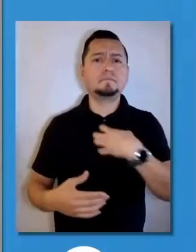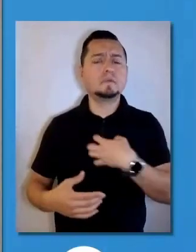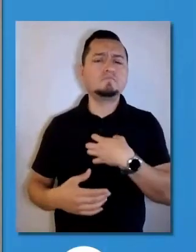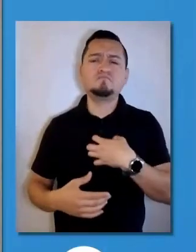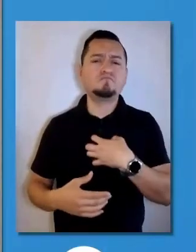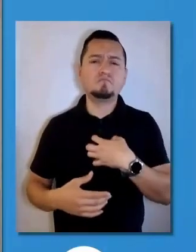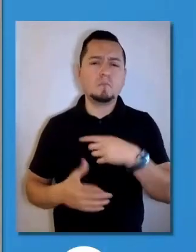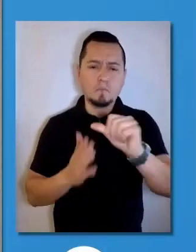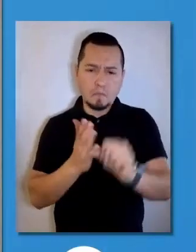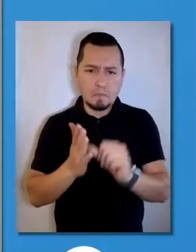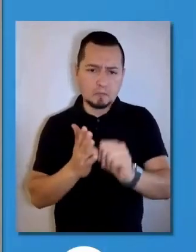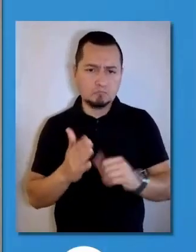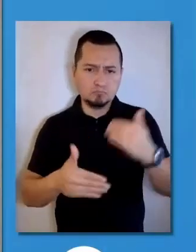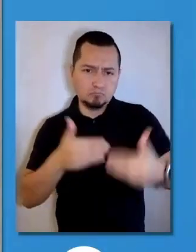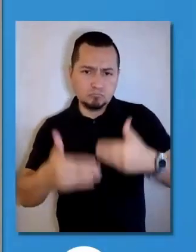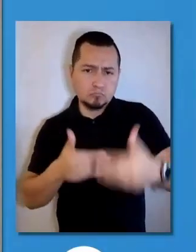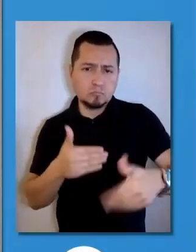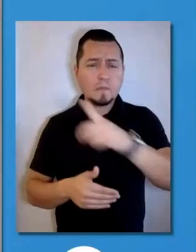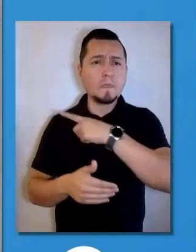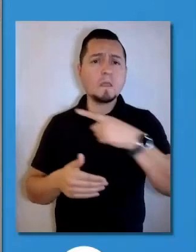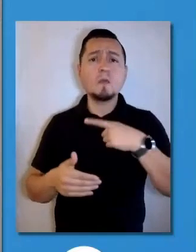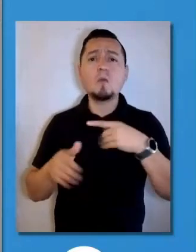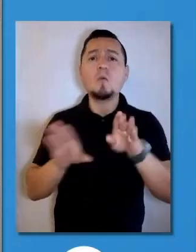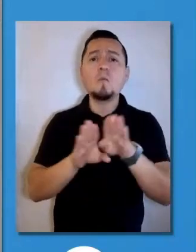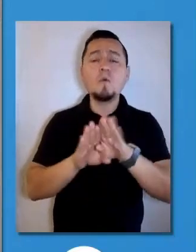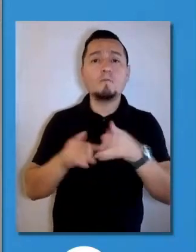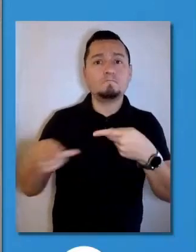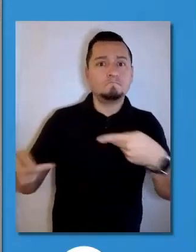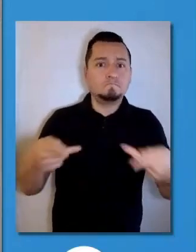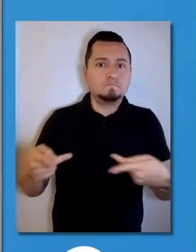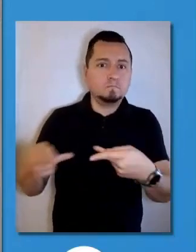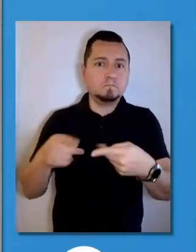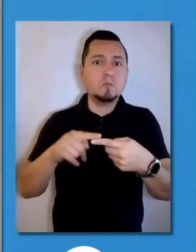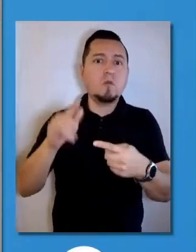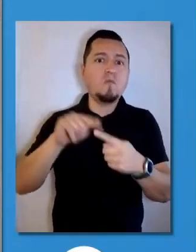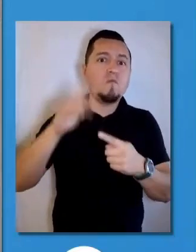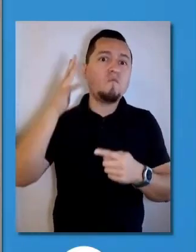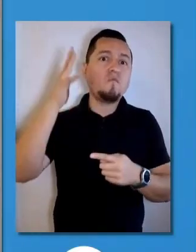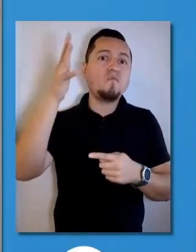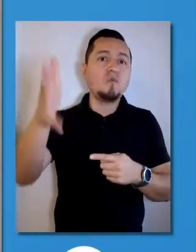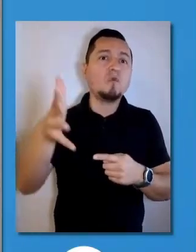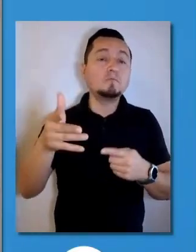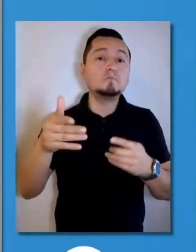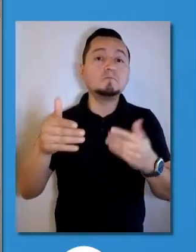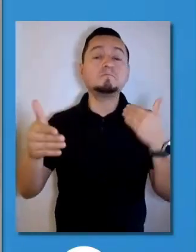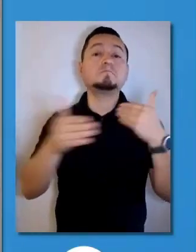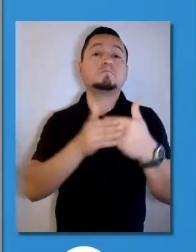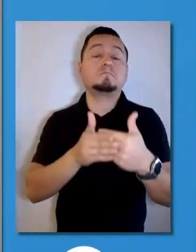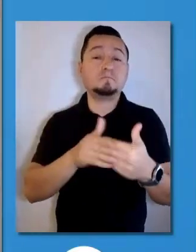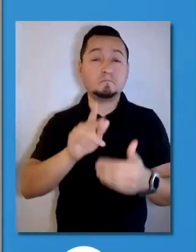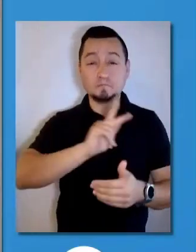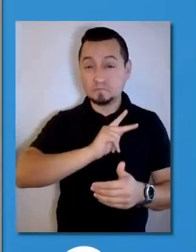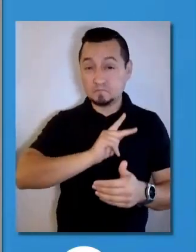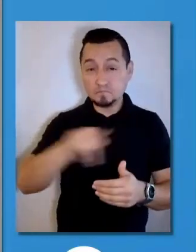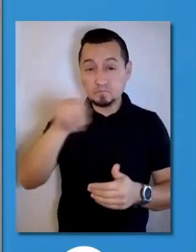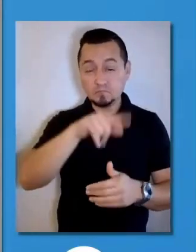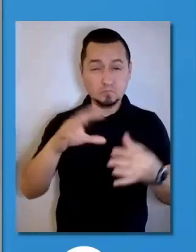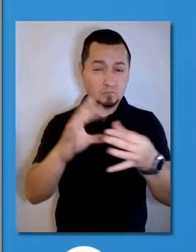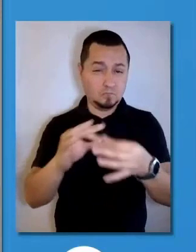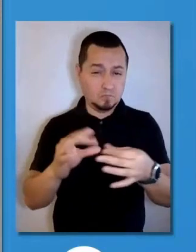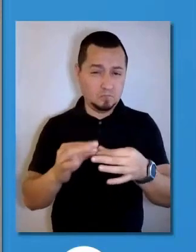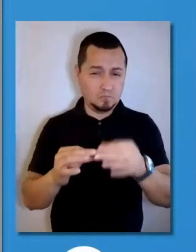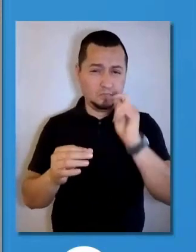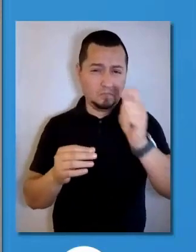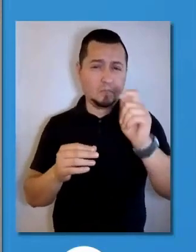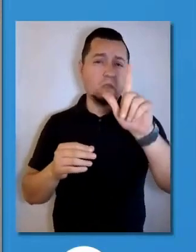esperar en los próximos meses y qué es para lo que nos tenemos que preparar en el futuro inmediato. Entonces, reiterando, lo va a explicar en un